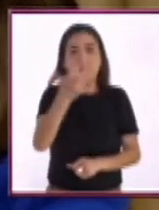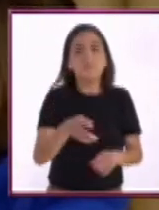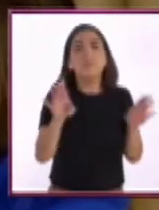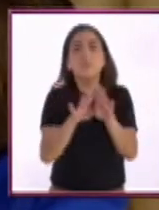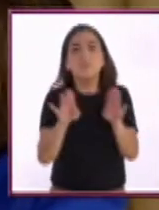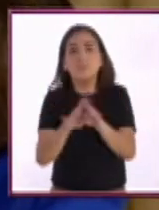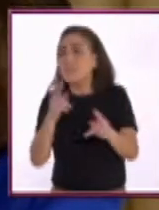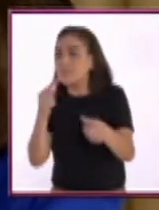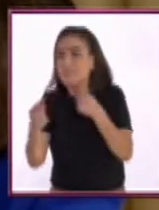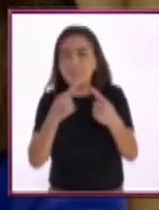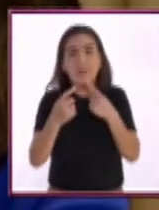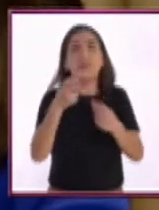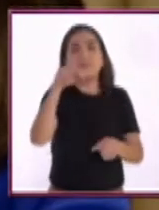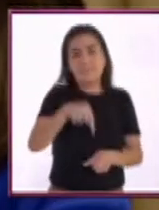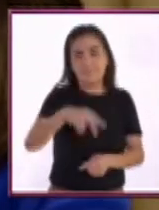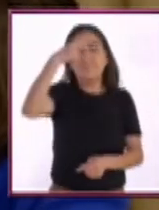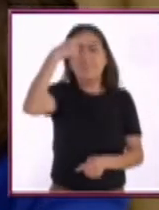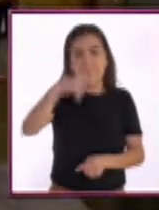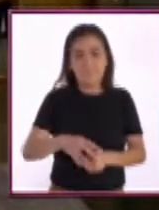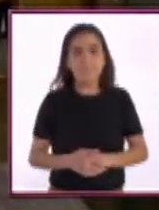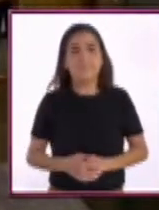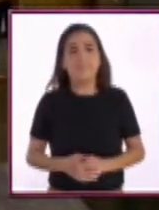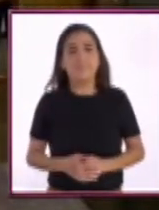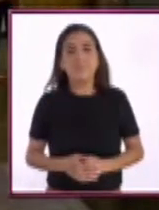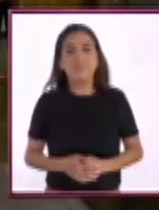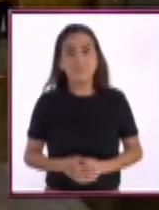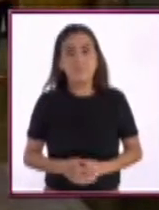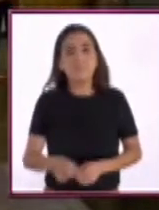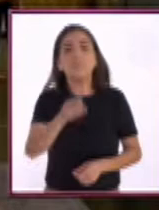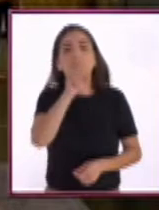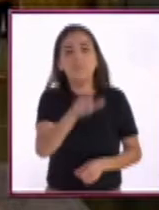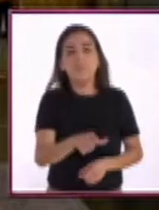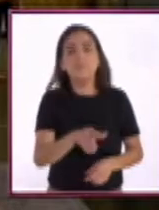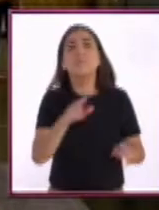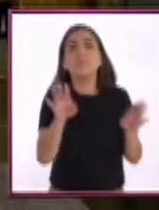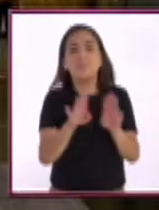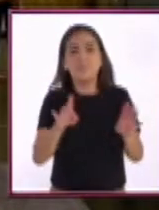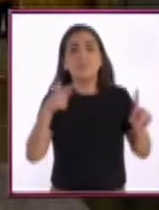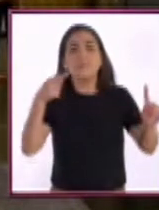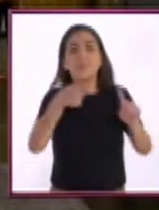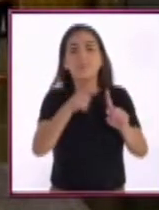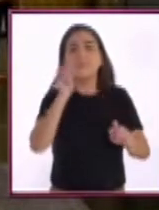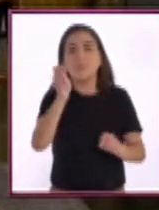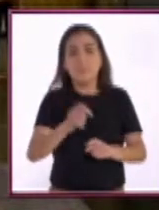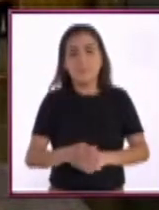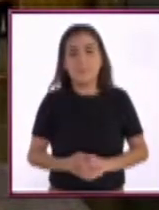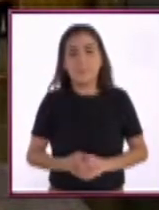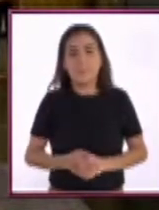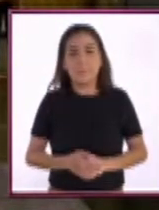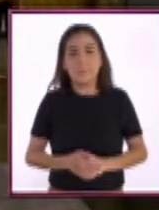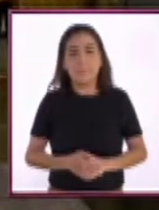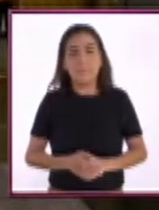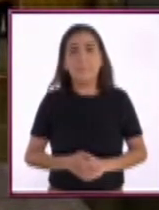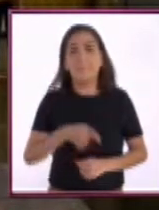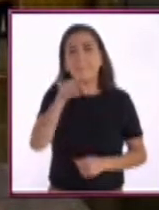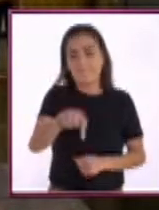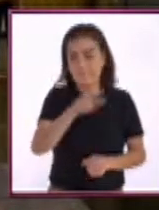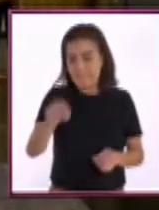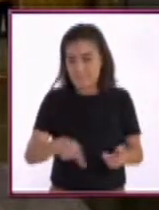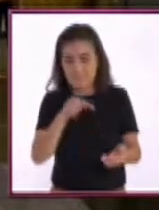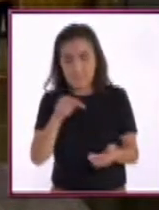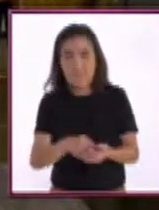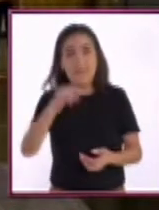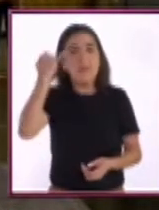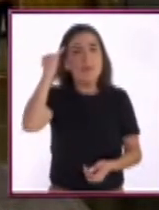coinciden con los territorios indígenas de México. Y también ya se tiene estimado que los